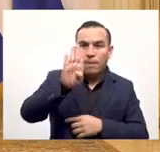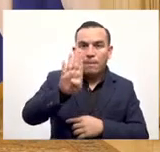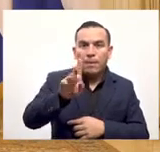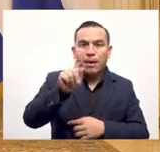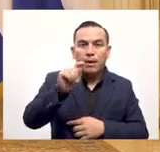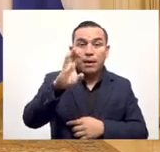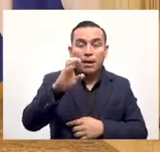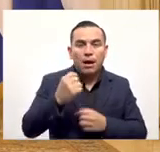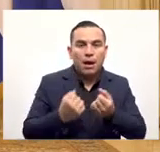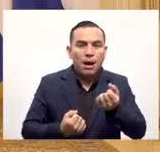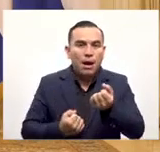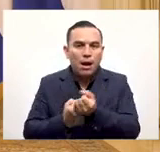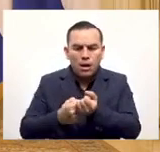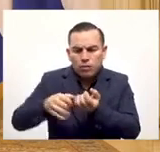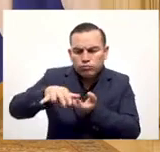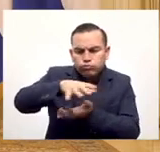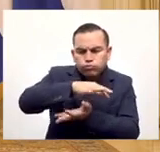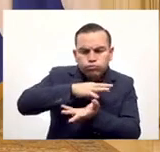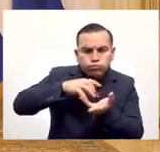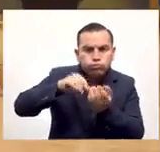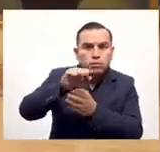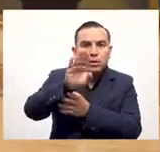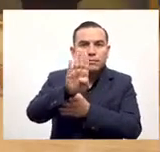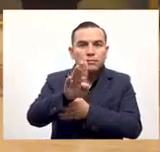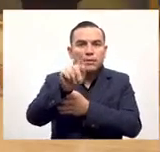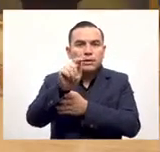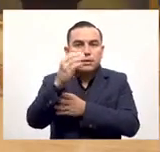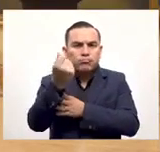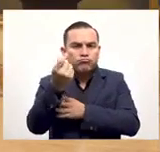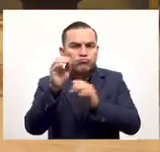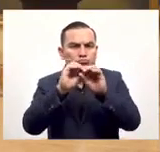como moneda y para apoyar el ecosistema de Bitcoin.